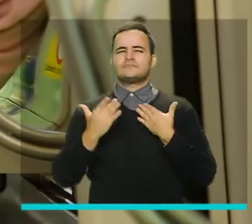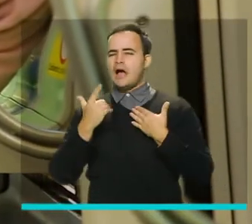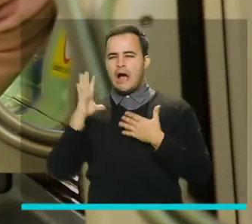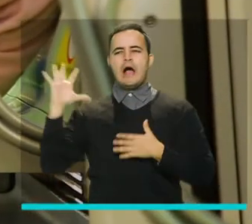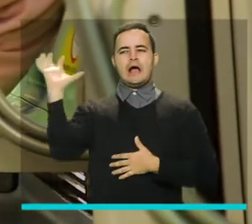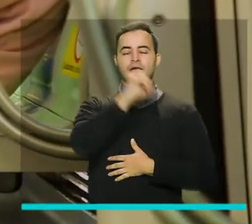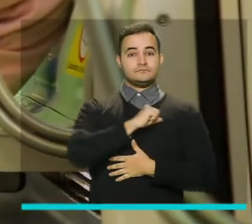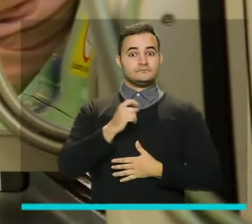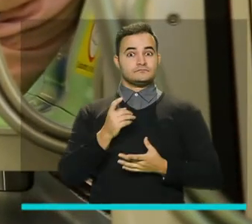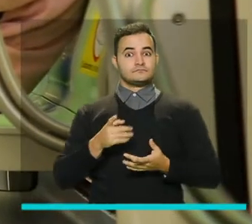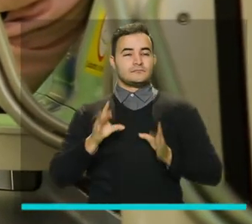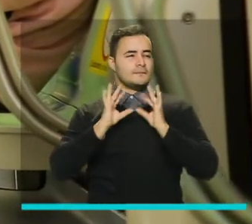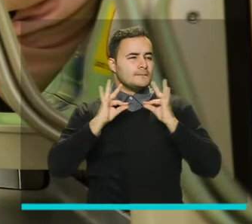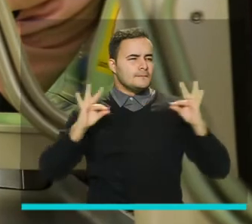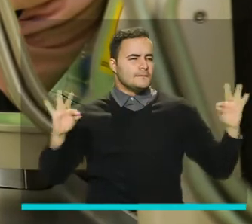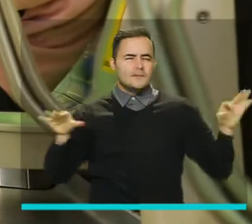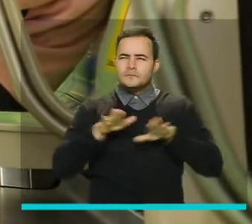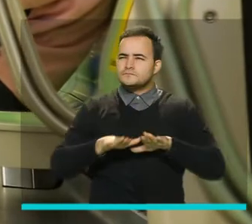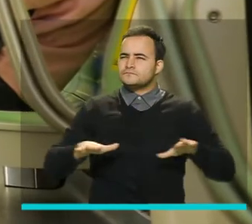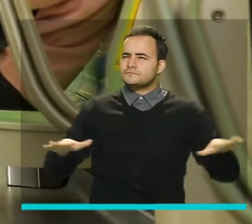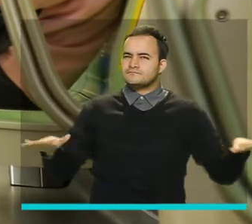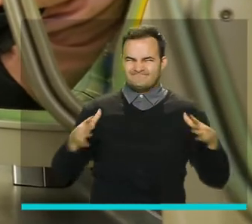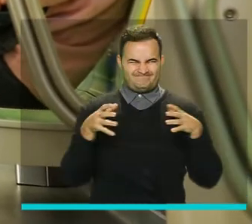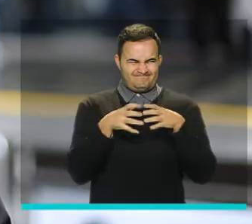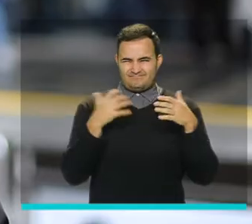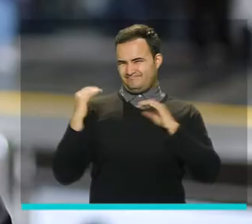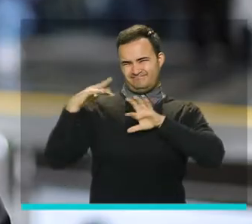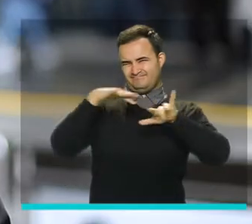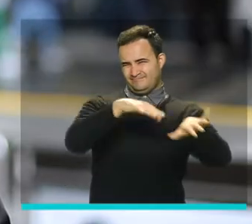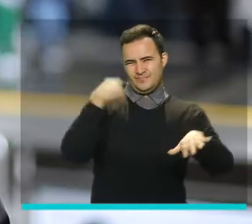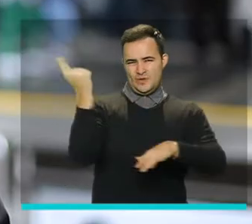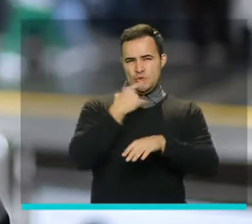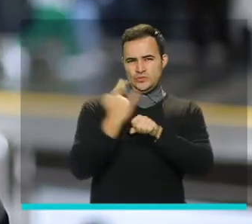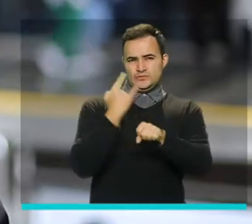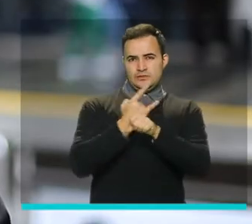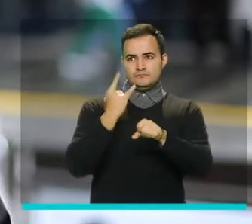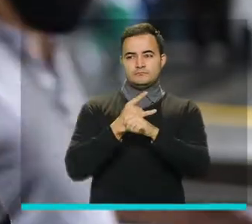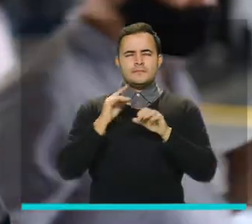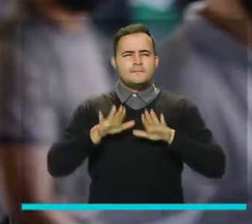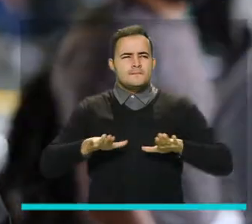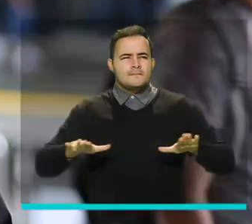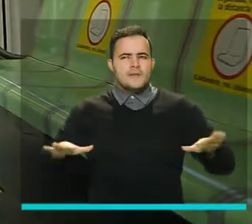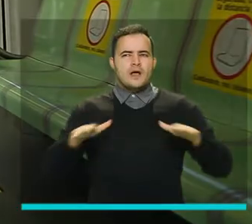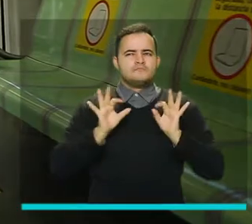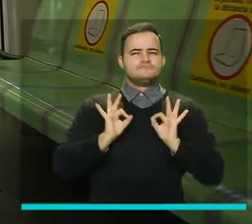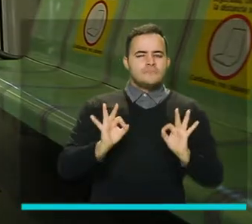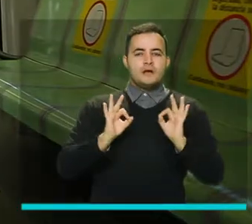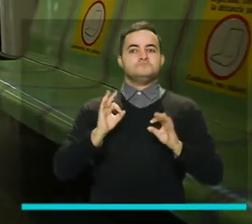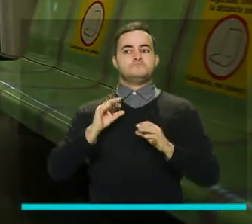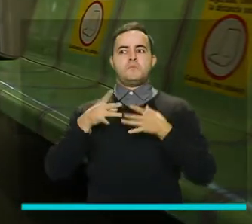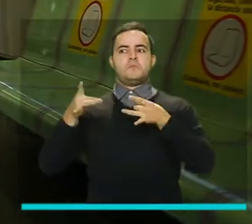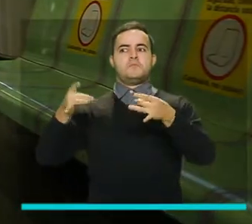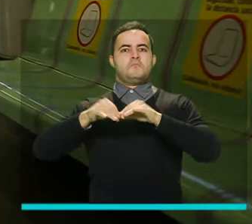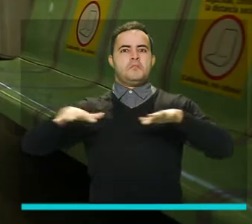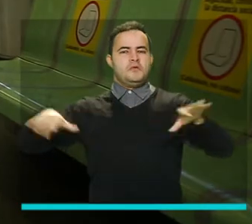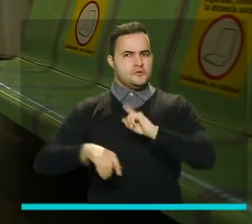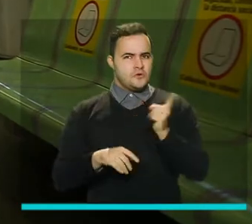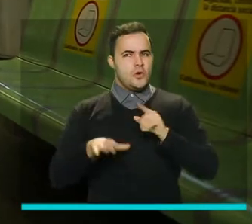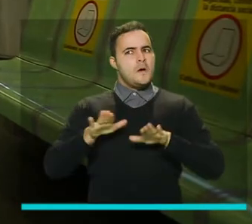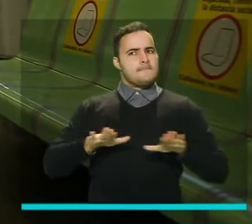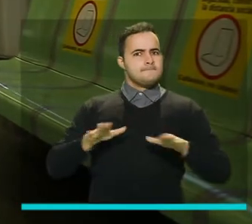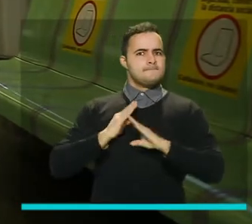en silencio dentro de los sistemas de transporte masivos permiten mitigar el contagio del COVID. Recuerda que del